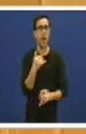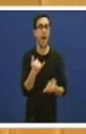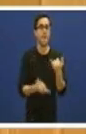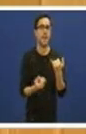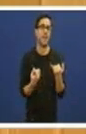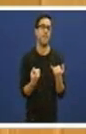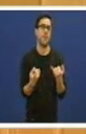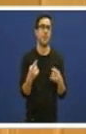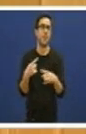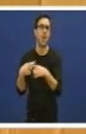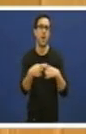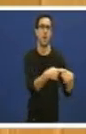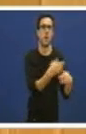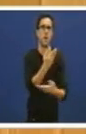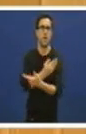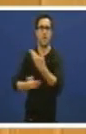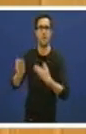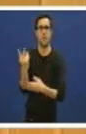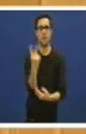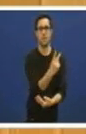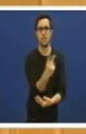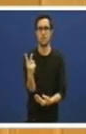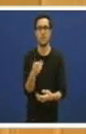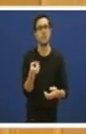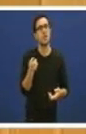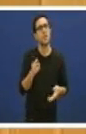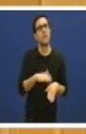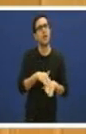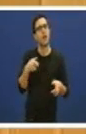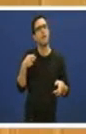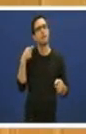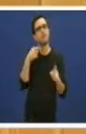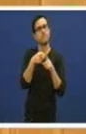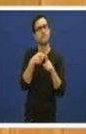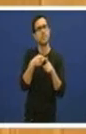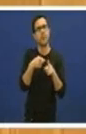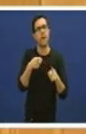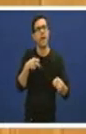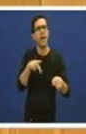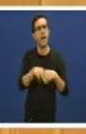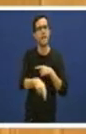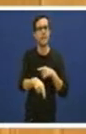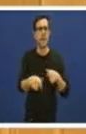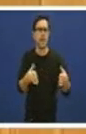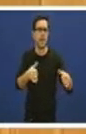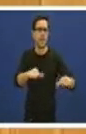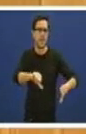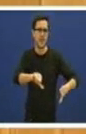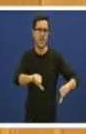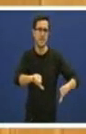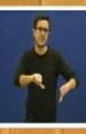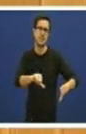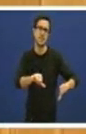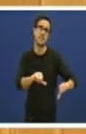sentido que propoñemos de actuación xo permitirá conter a sangría que en estes momentos está afectando o setor